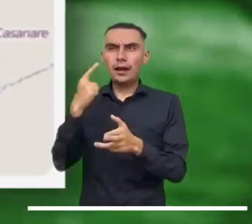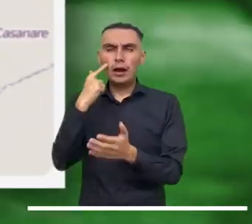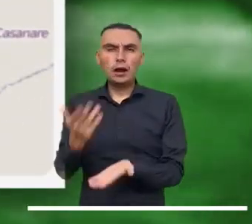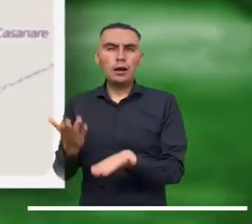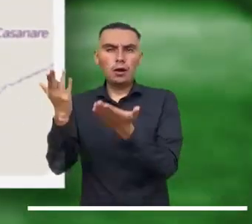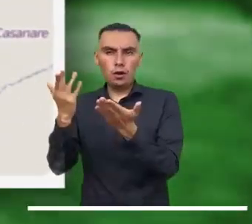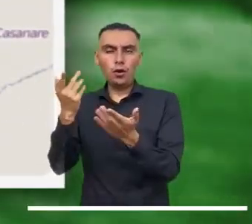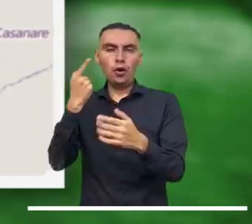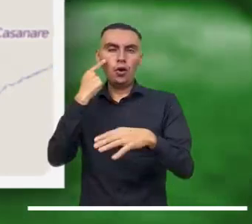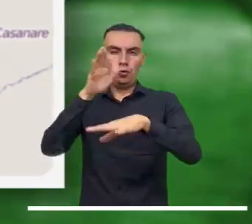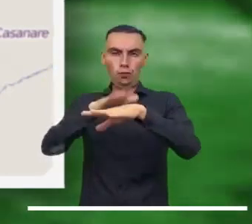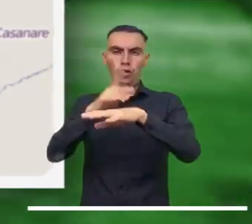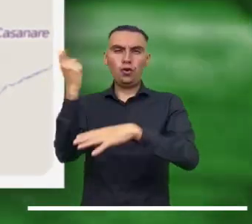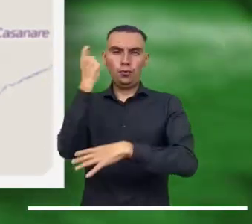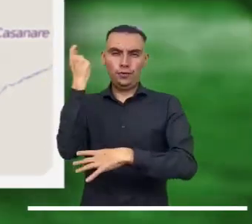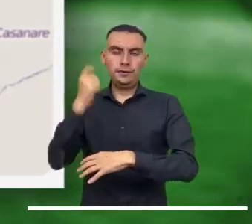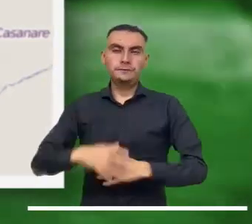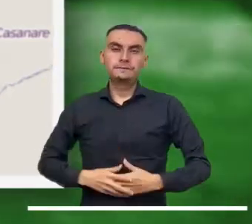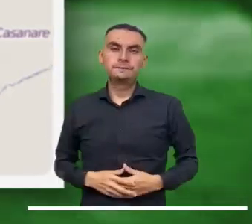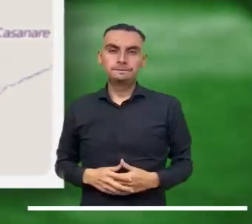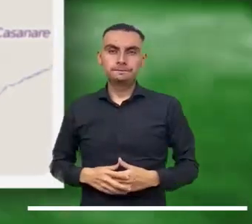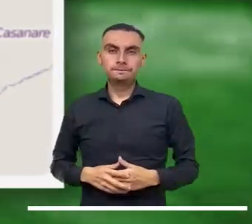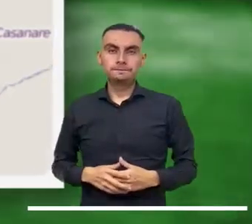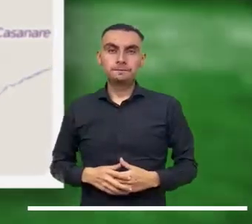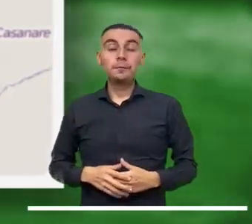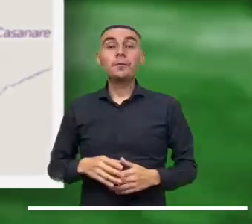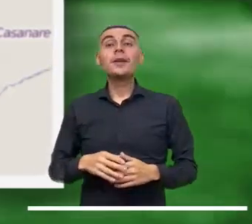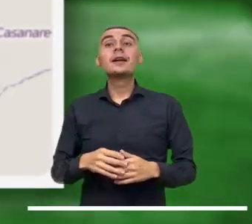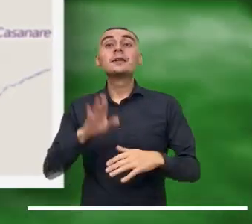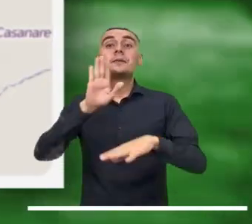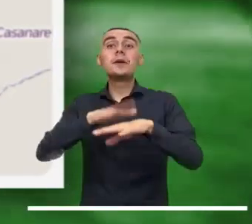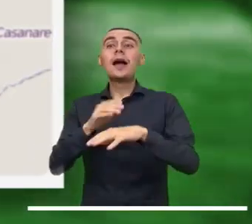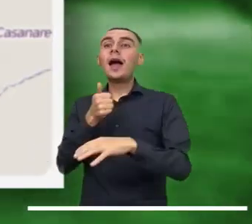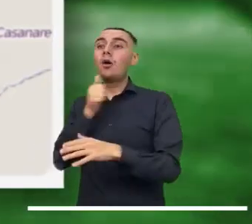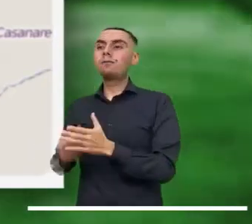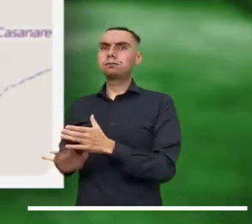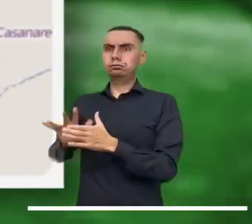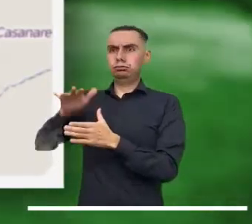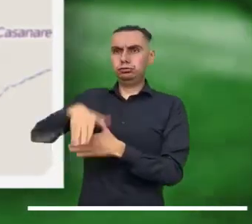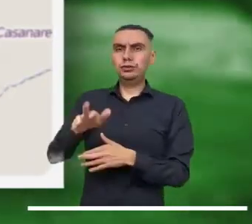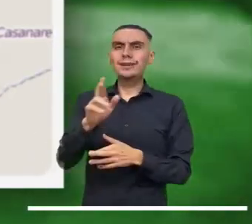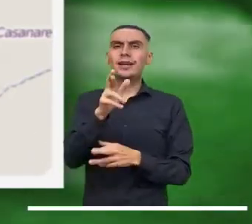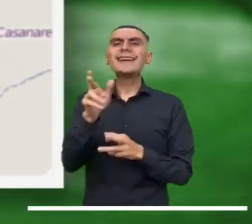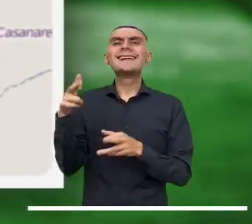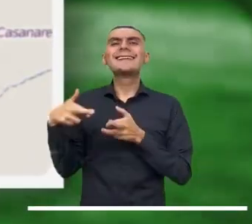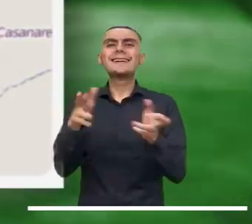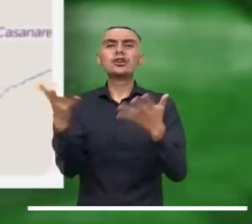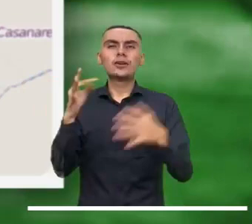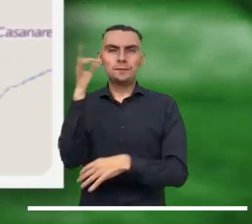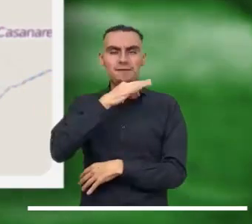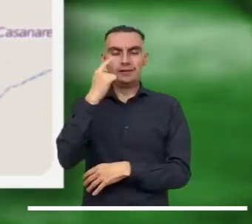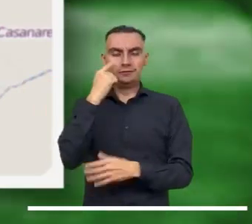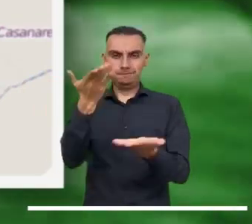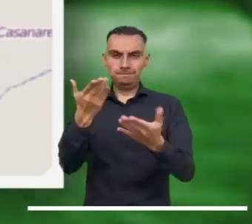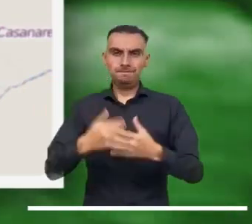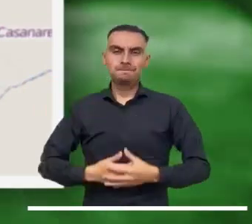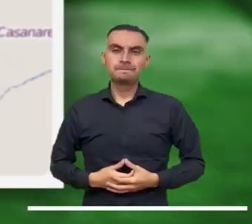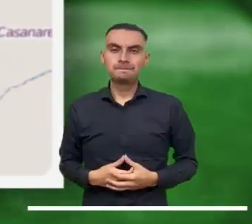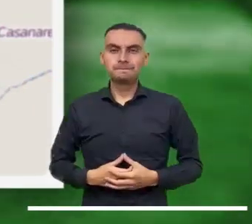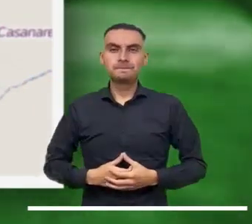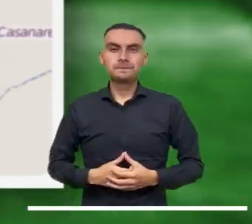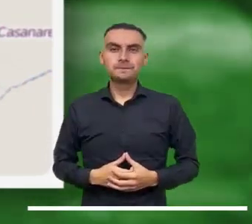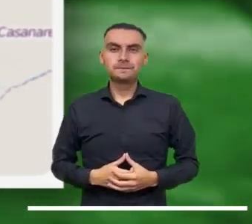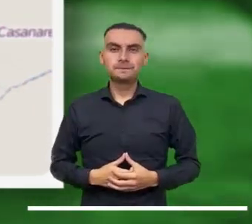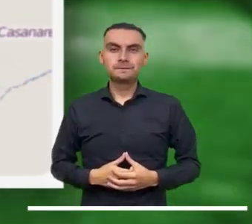Alerta roja por crecientes súbitas en las quebradas La Jurdía y El Canelo, afluentes del río Umpalá, en el municipio de